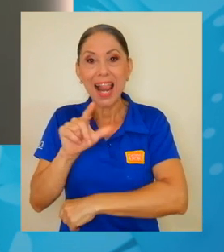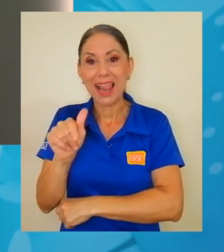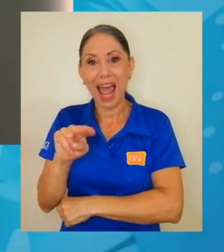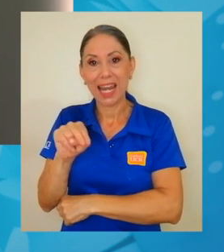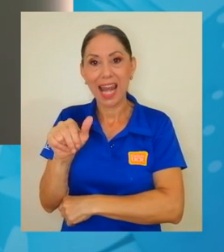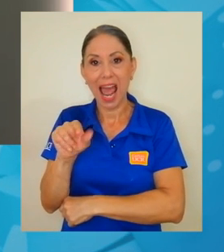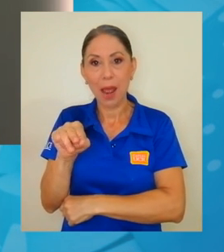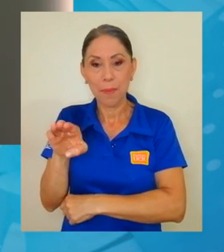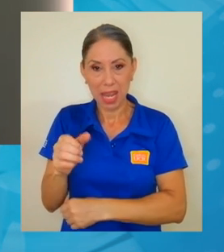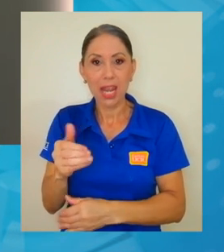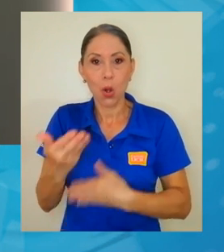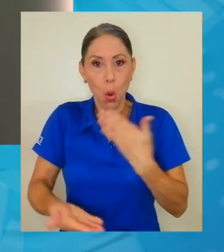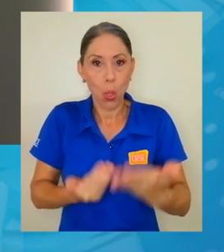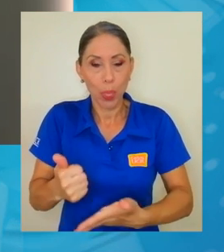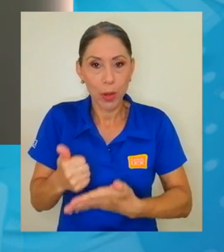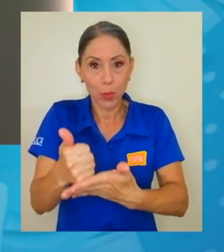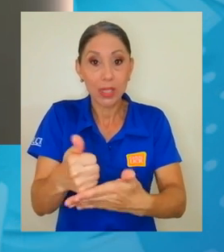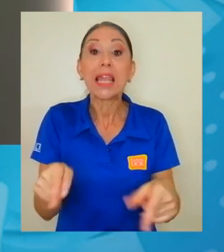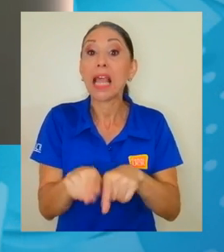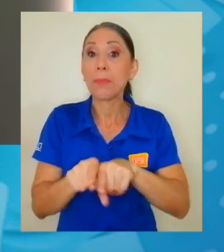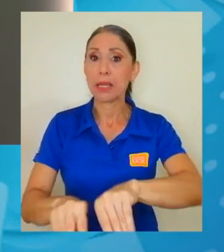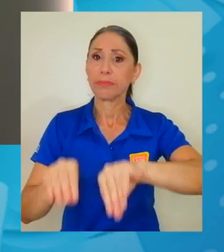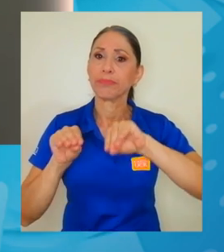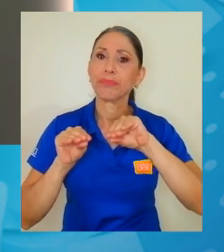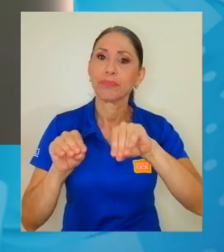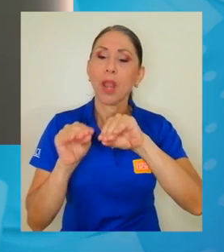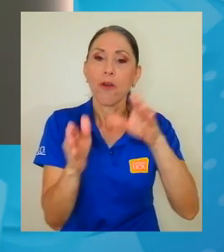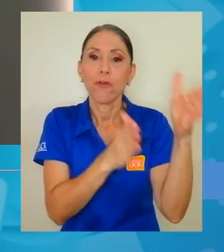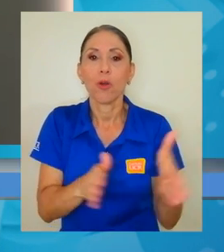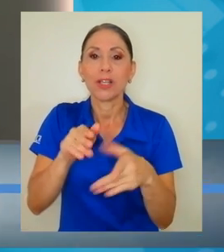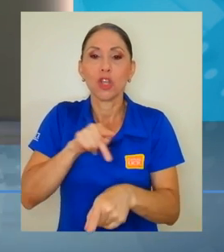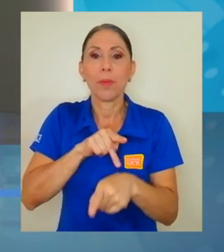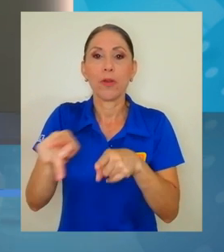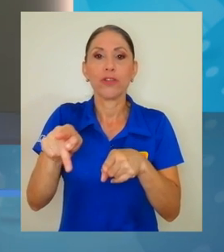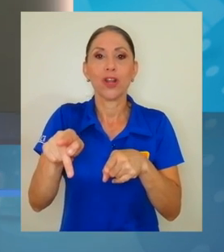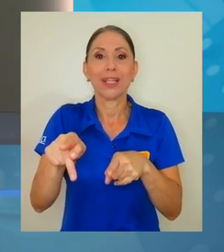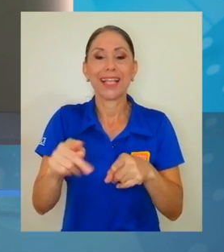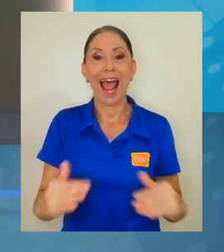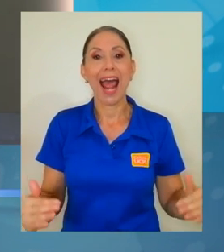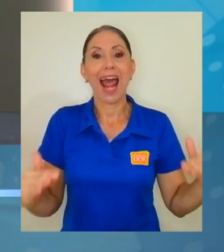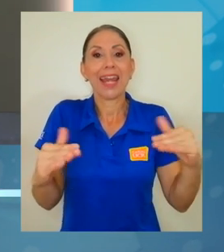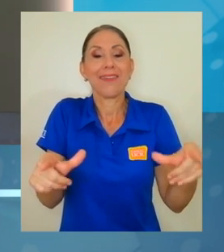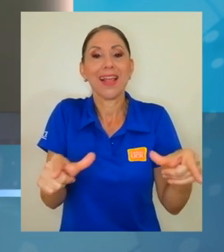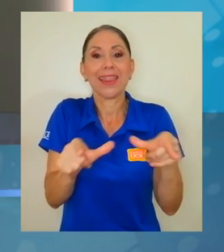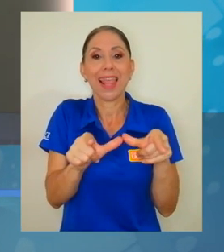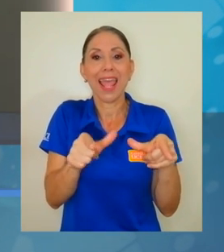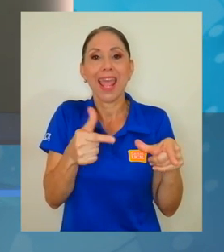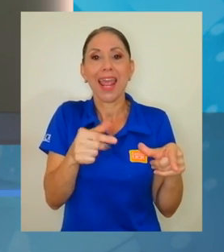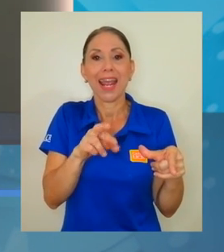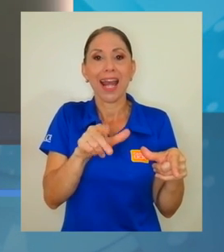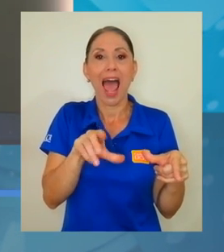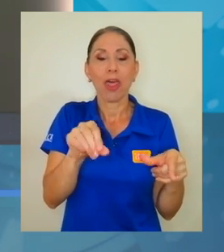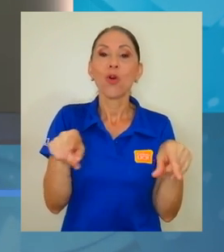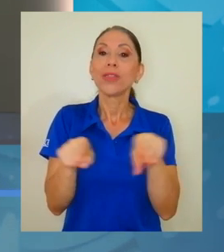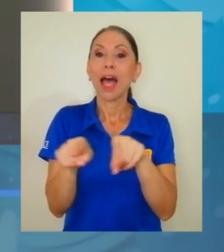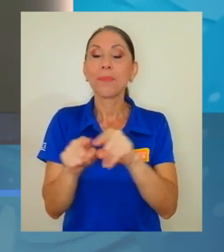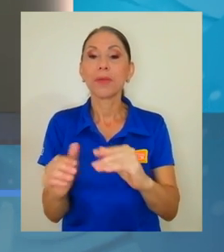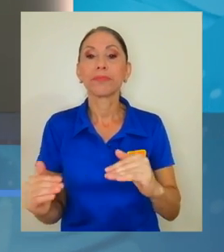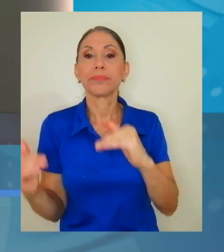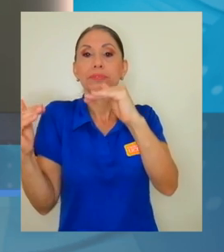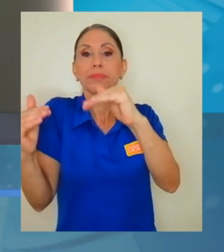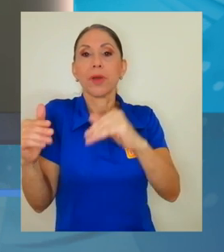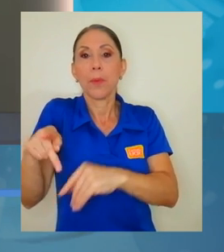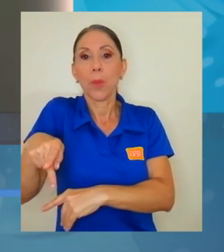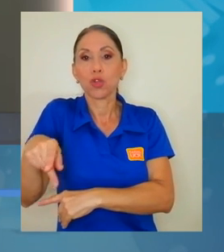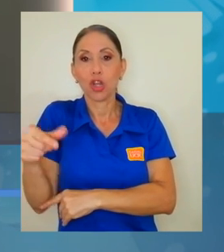ANAMI contribuye con la formación de profesionales tanto a nivel de grado como a nivel de posgrado, dando todo ese aporte